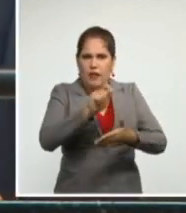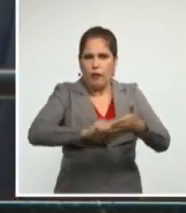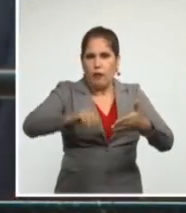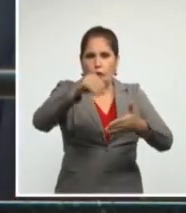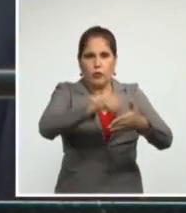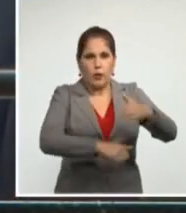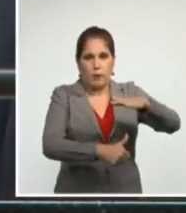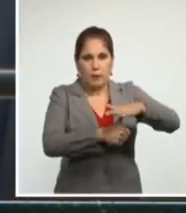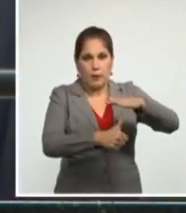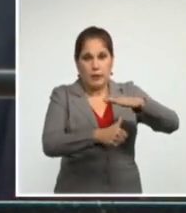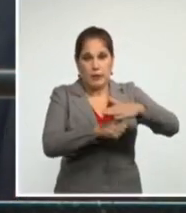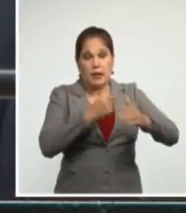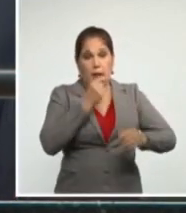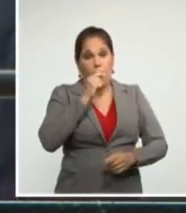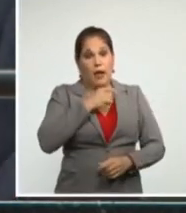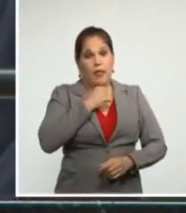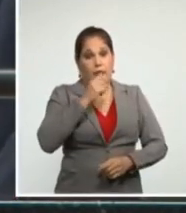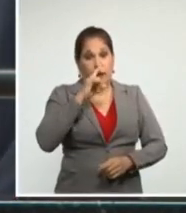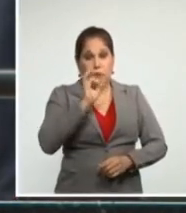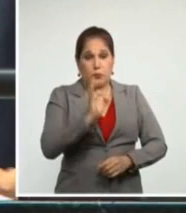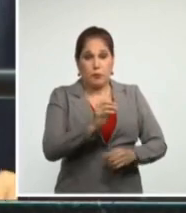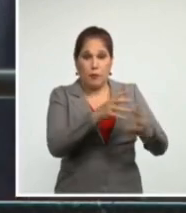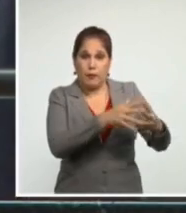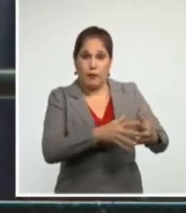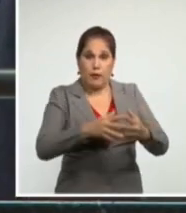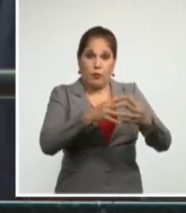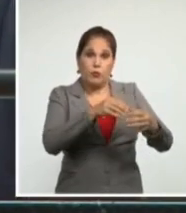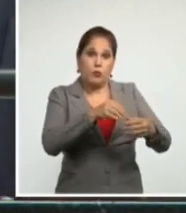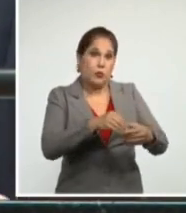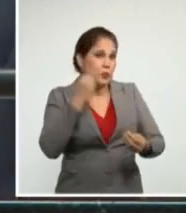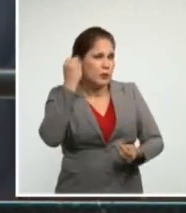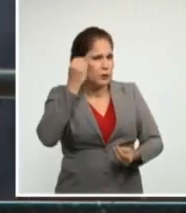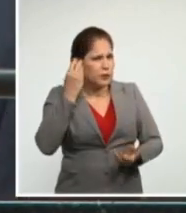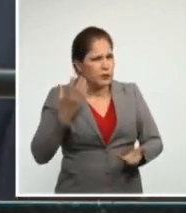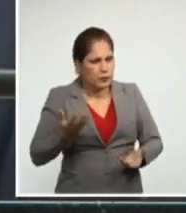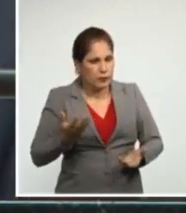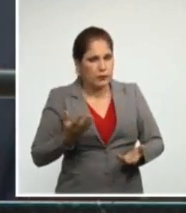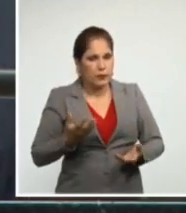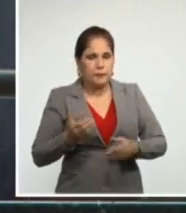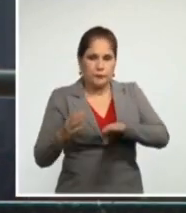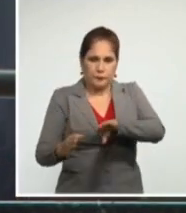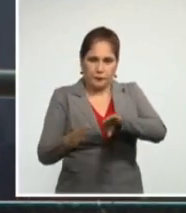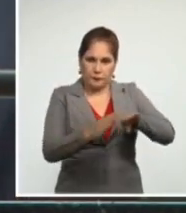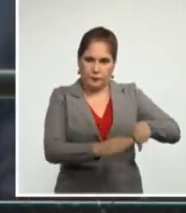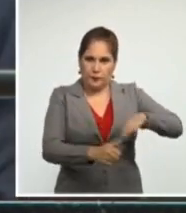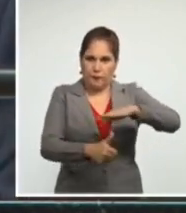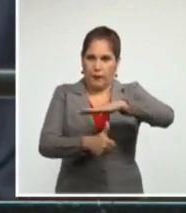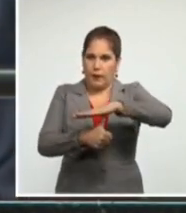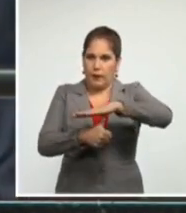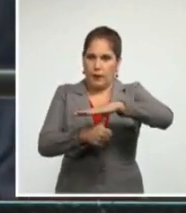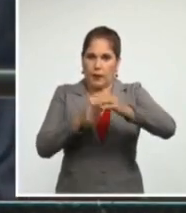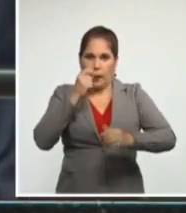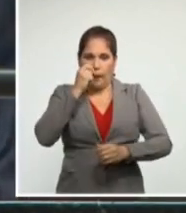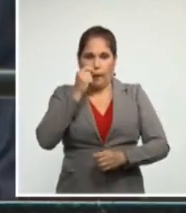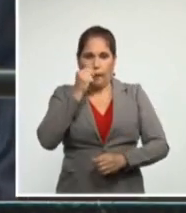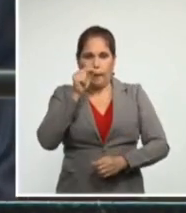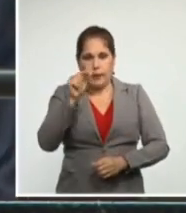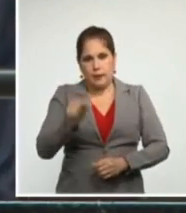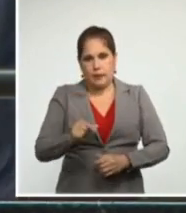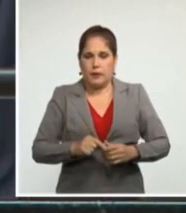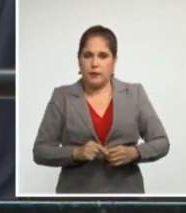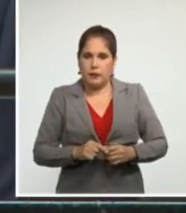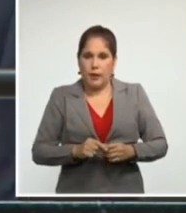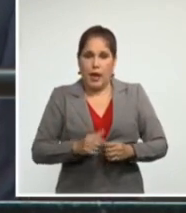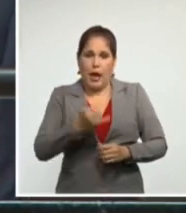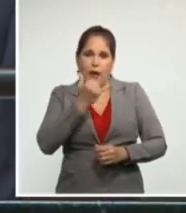presidente Joseph Biden? Señor Presidente, el daño humano del